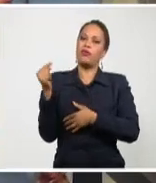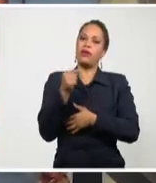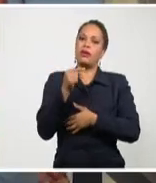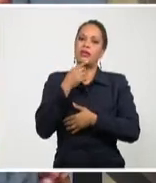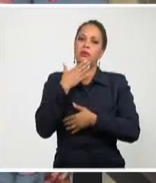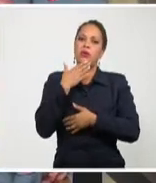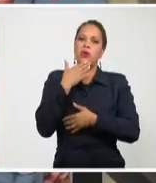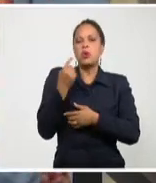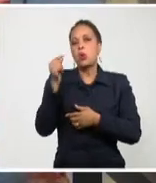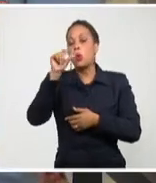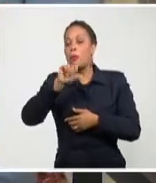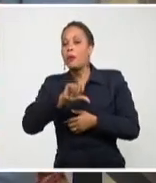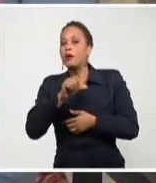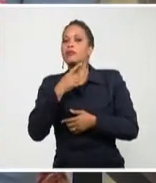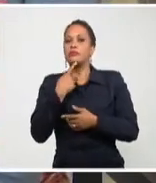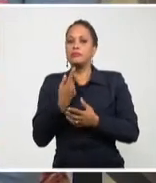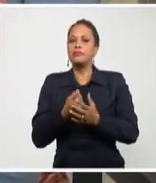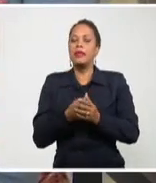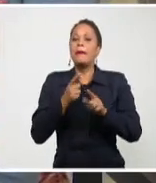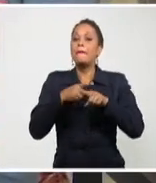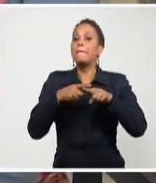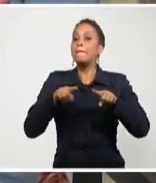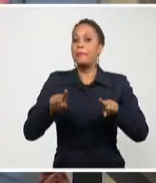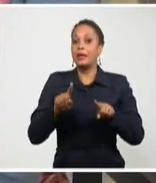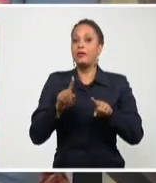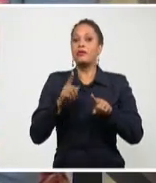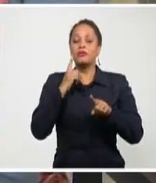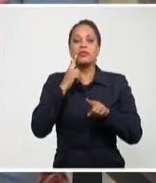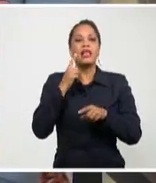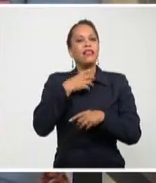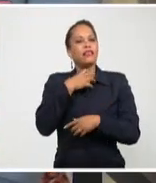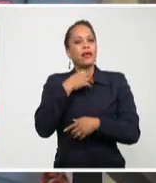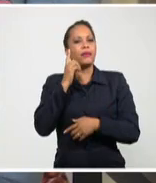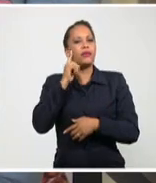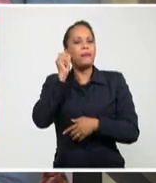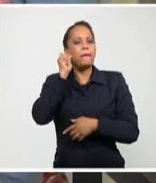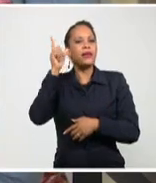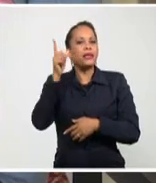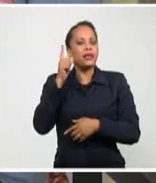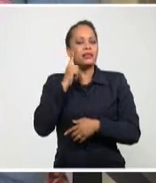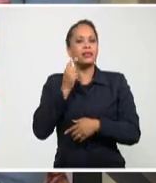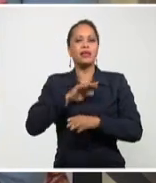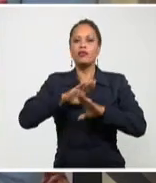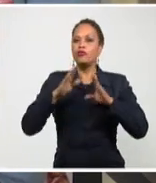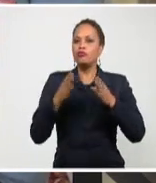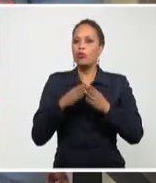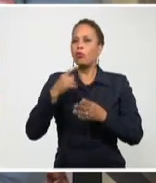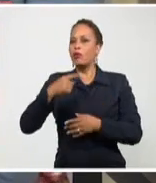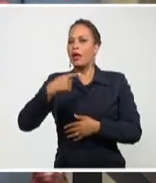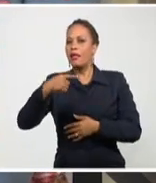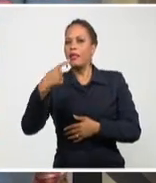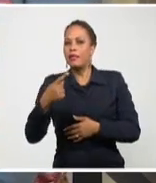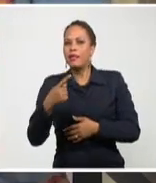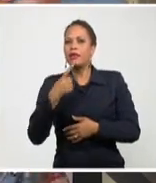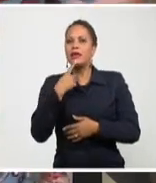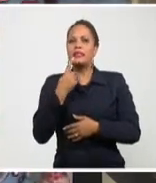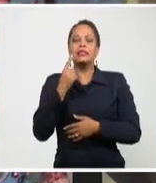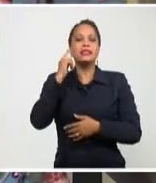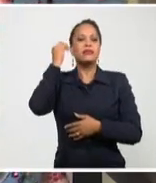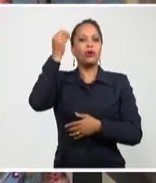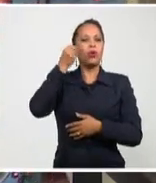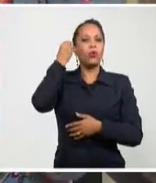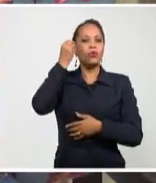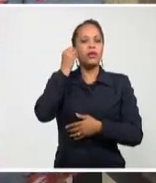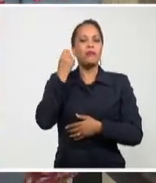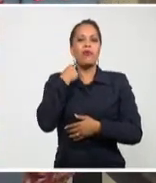pasar. Pero eso sí, teniendo en cuenta las experiencias vividas, las que cada día marcaron nuestro 2020, porque